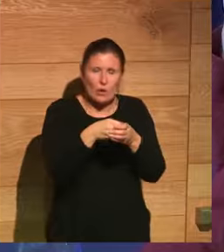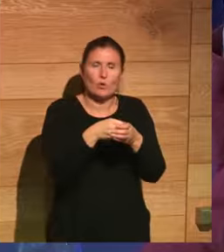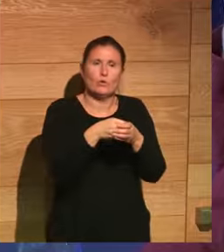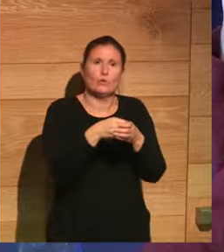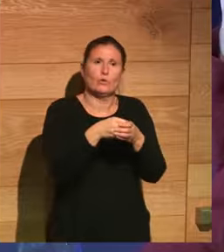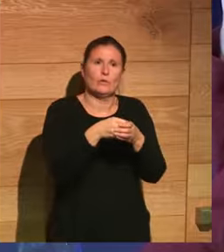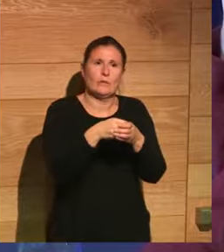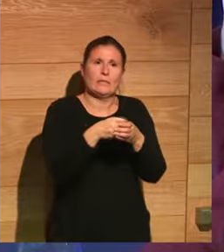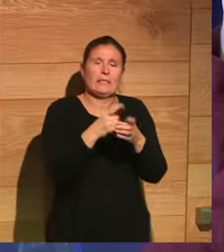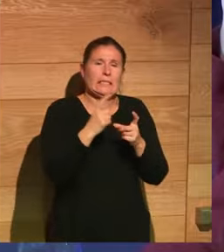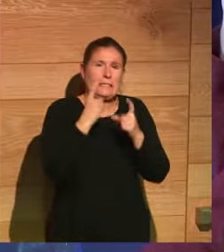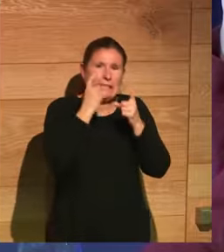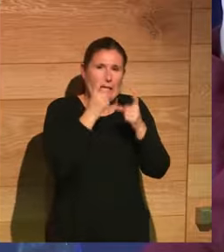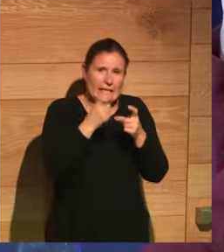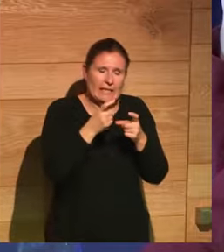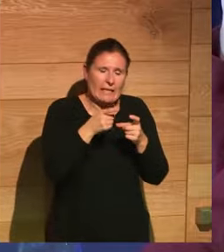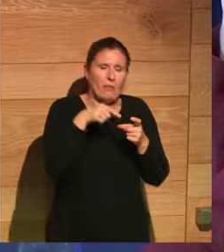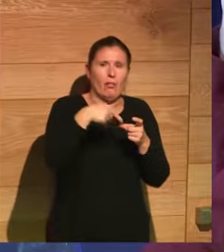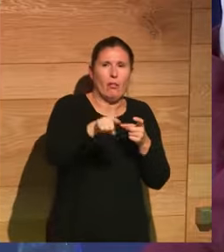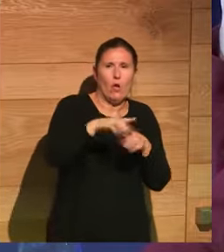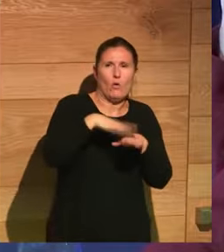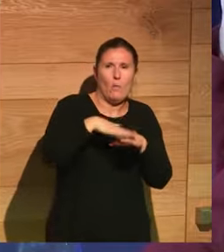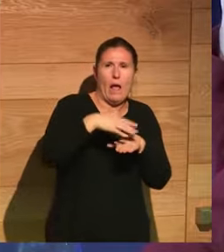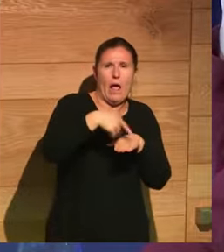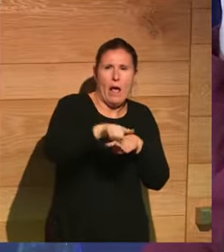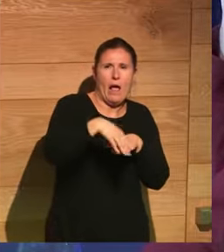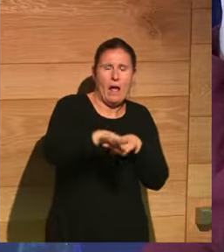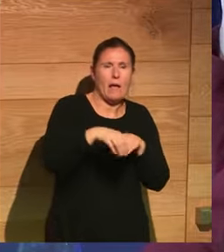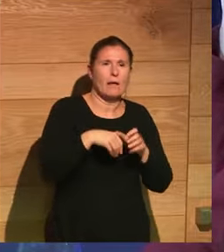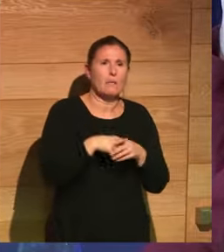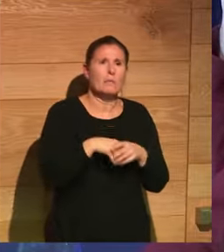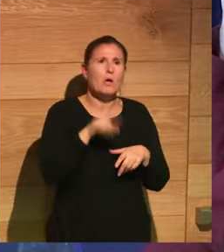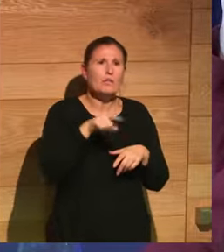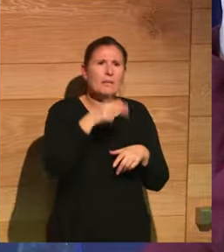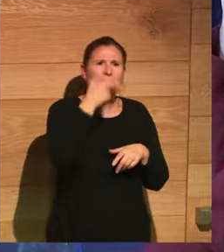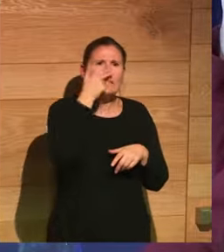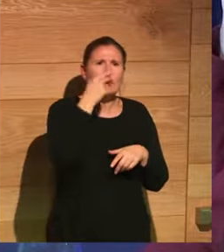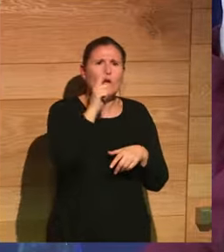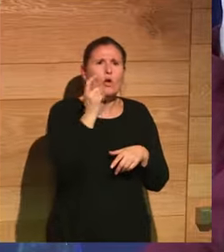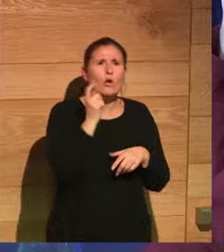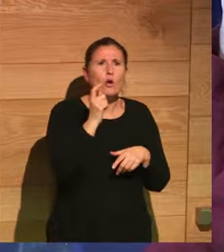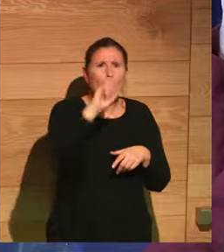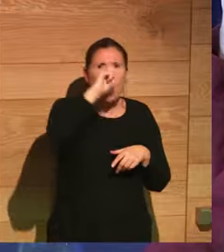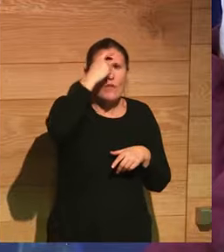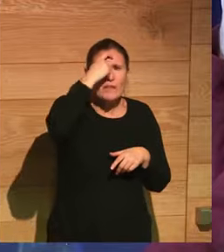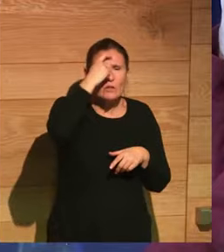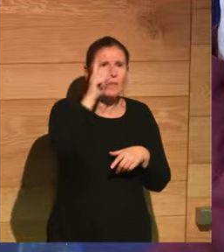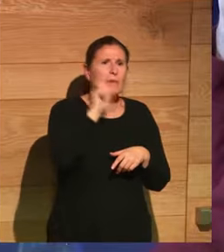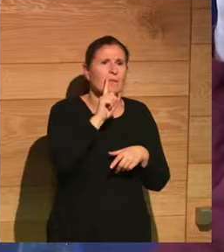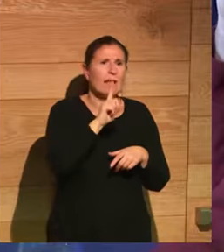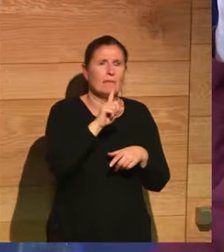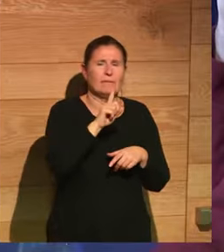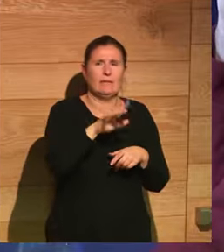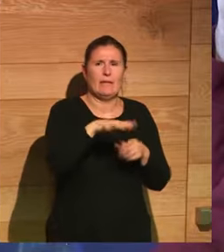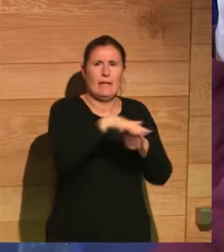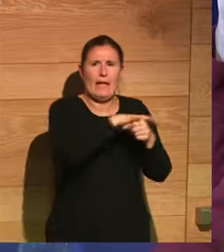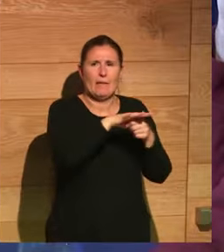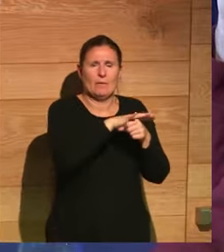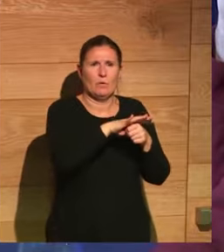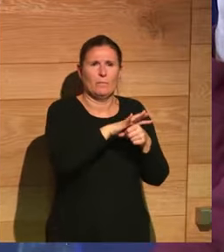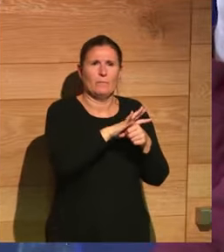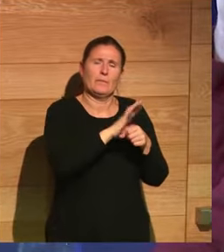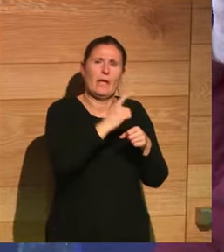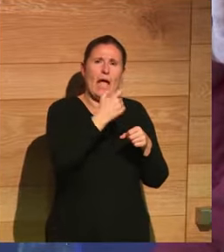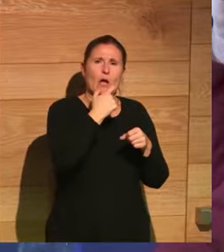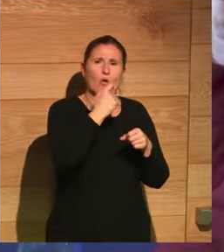de cómo se les intenta acusar de otras cosas, pero también me parece muy interesante el concepto de la mentira en el mundo anglosajón, porque es